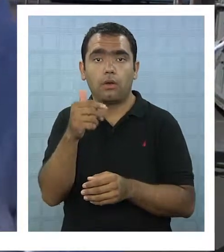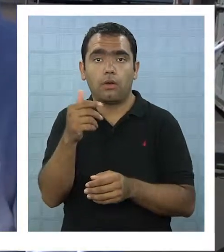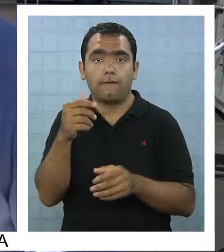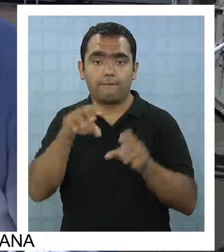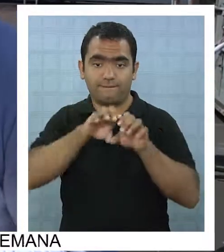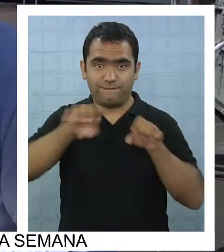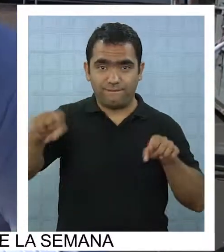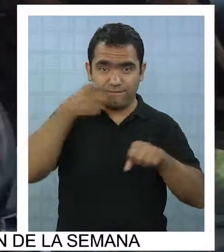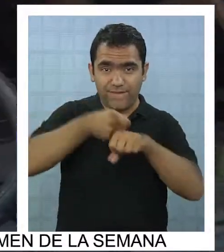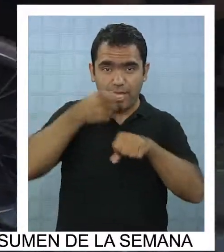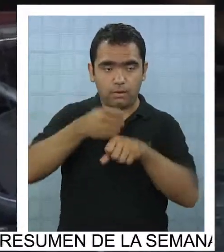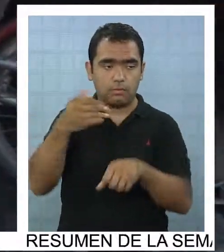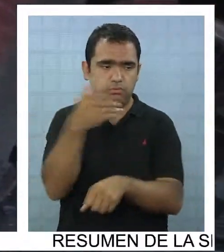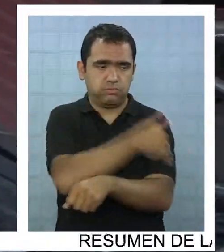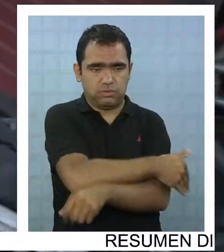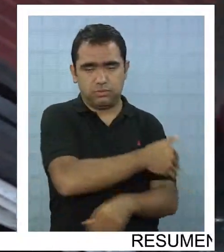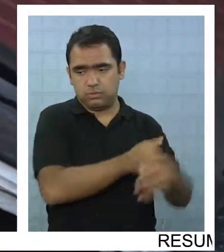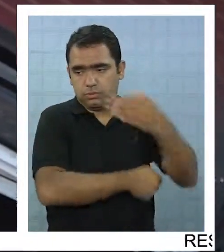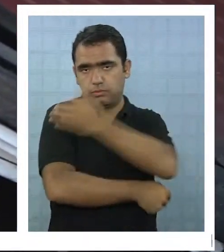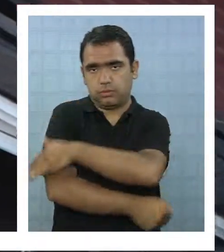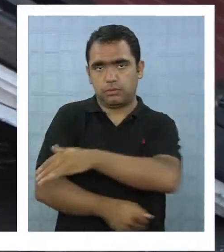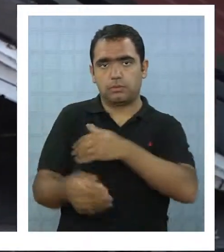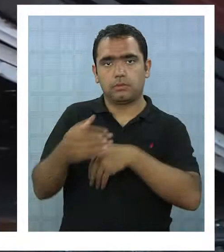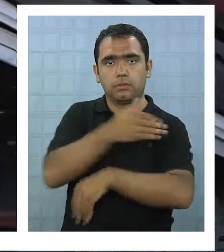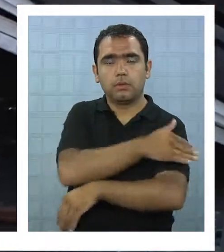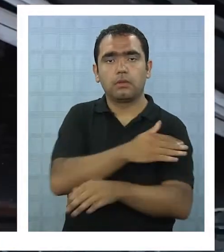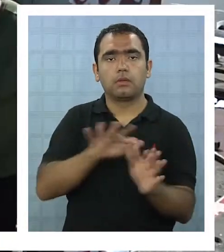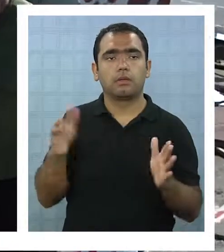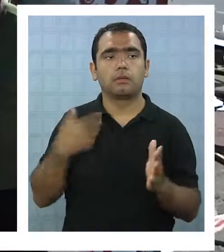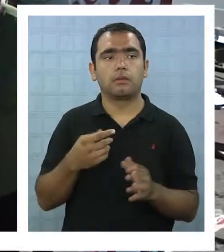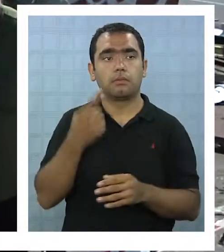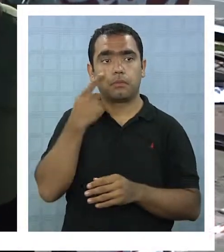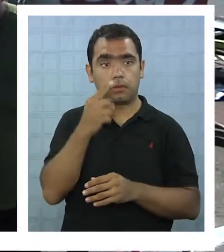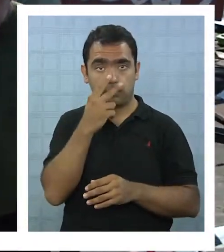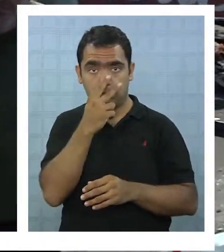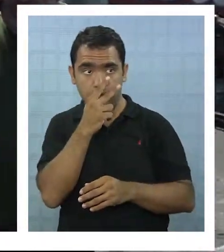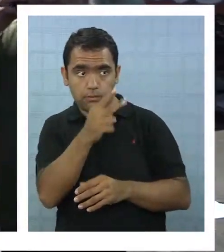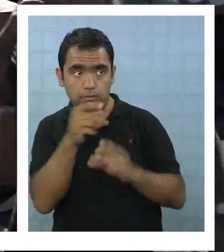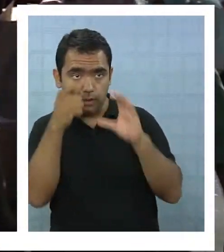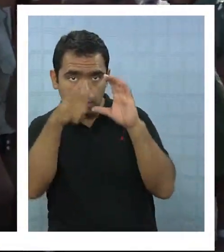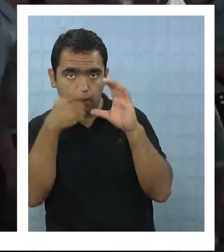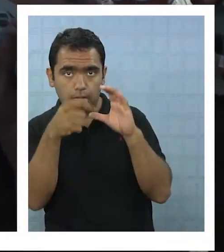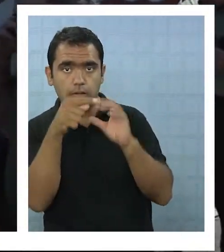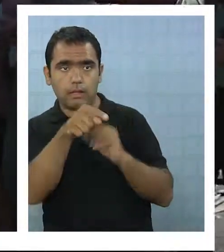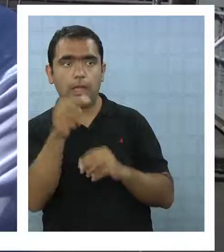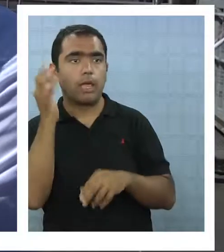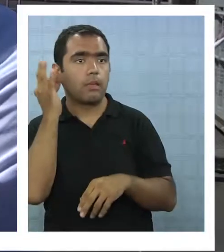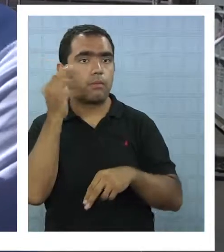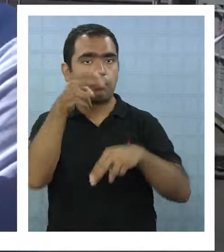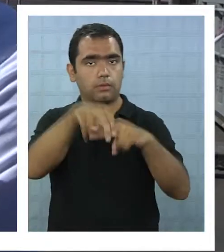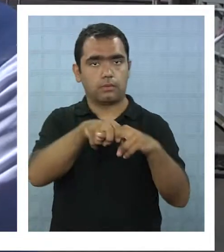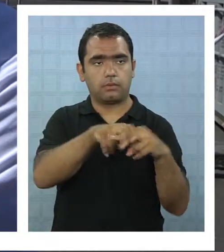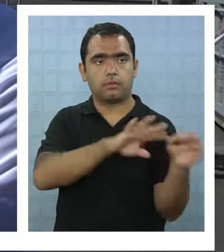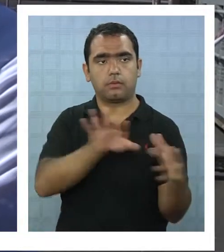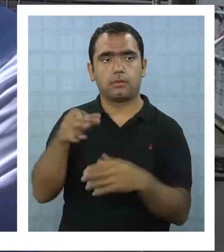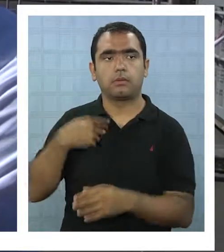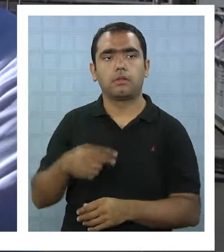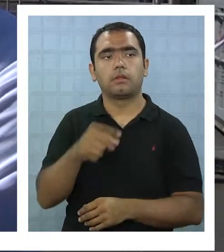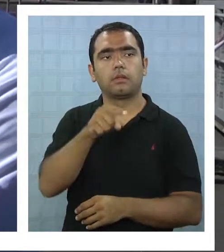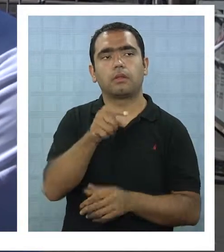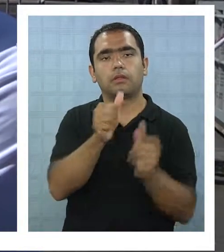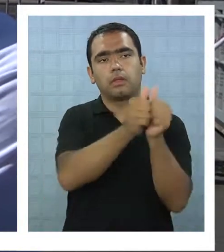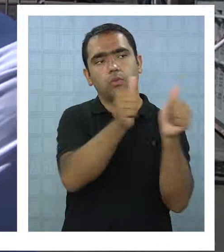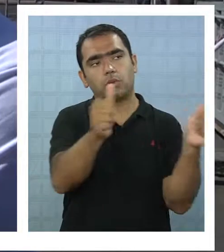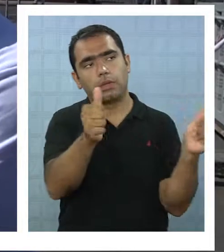eso. Pero vean, no sé si enfoca la cámara, donde estaba la niña sentada. Un llamado a la autoridad, seis veces no puede pasar, imagínate, va a morir alguien acá y